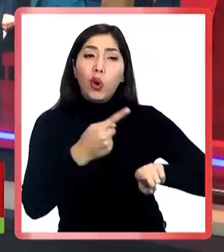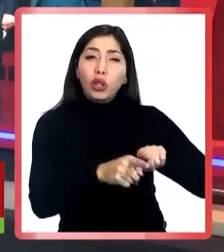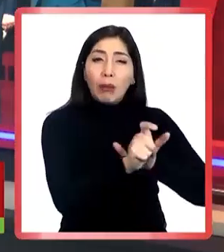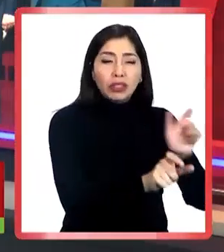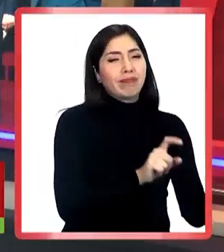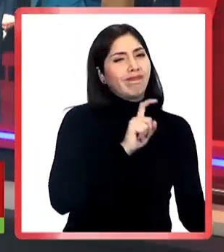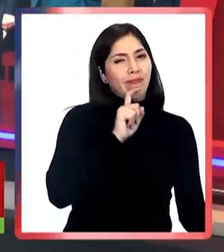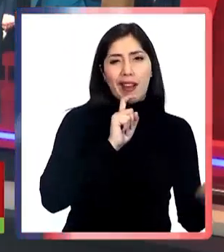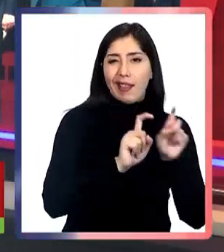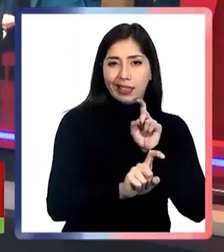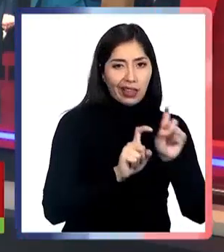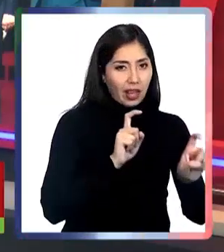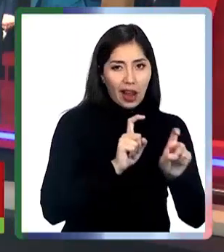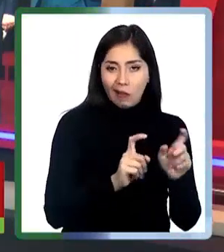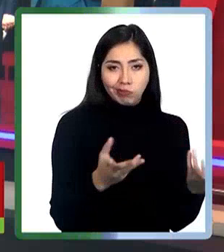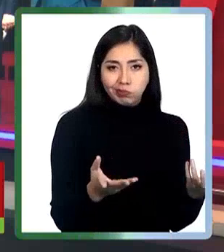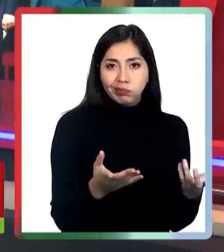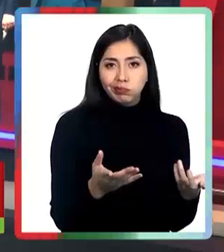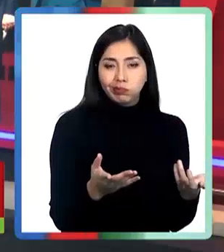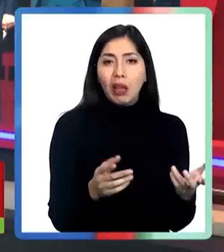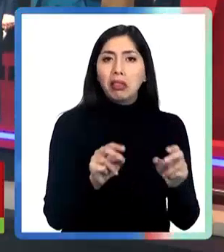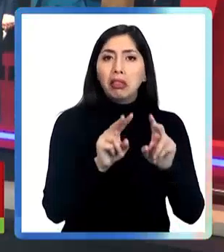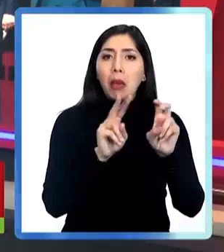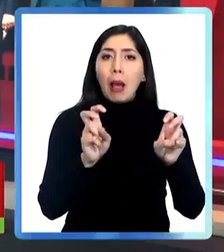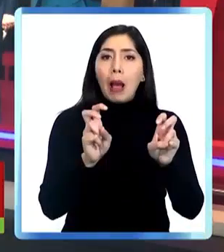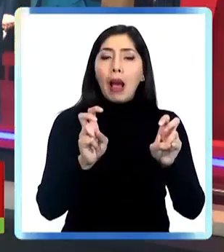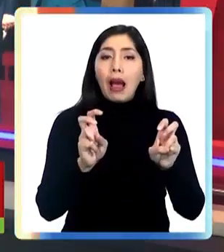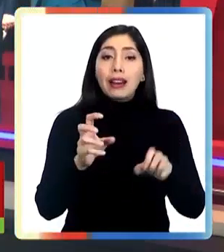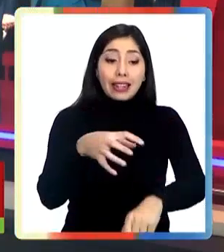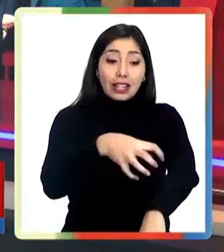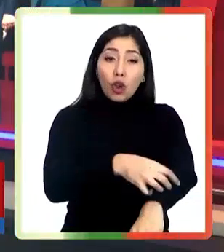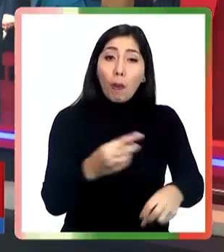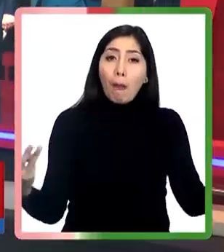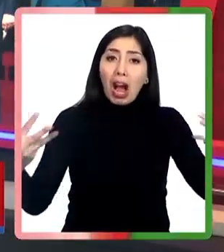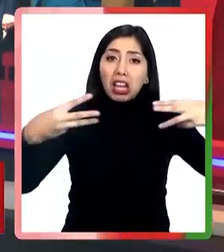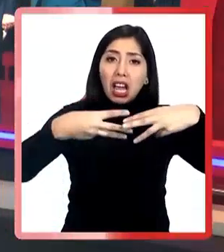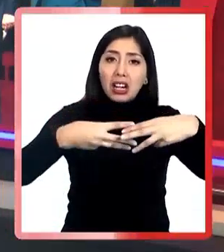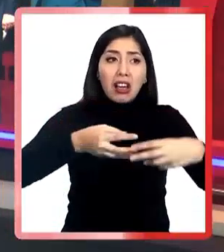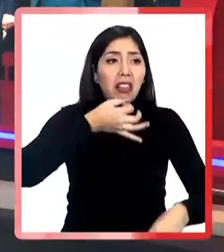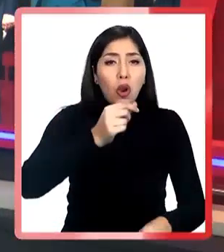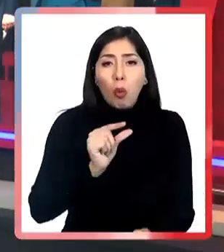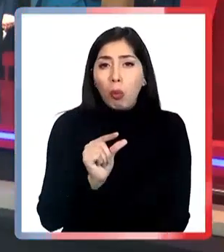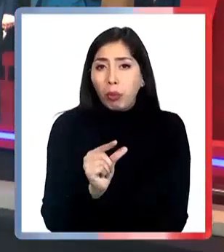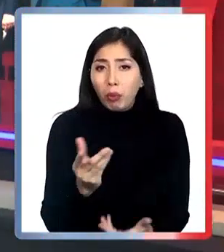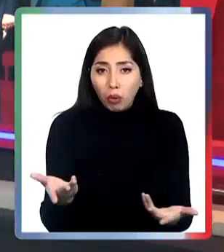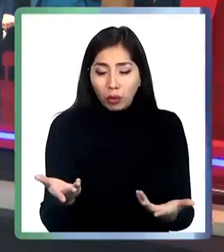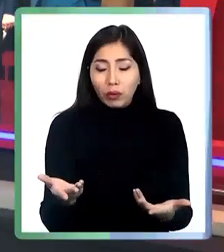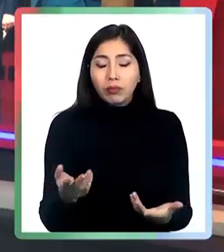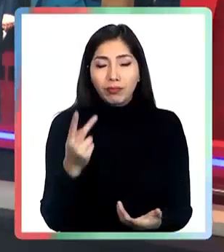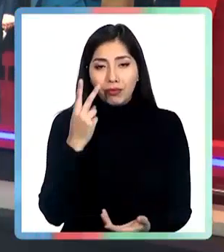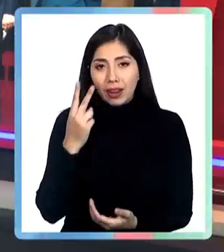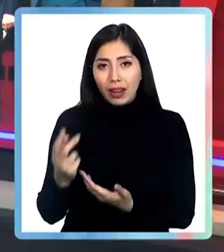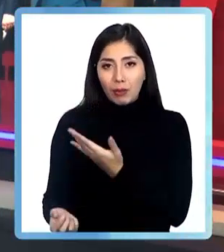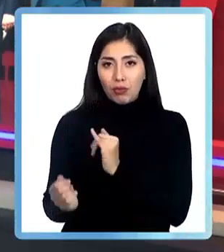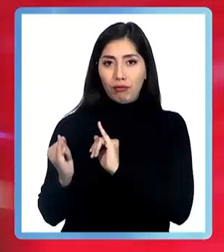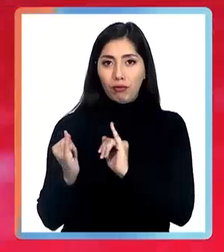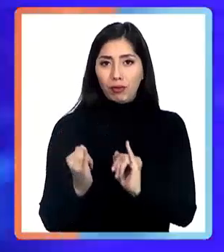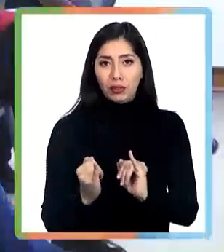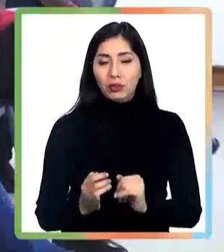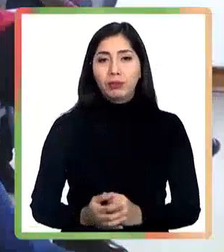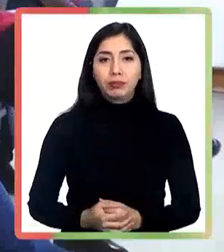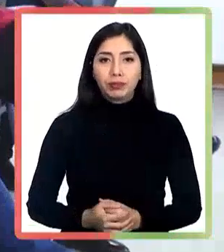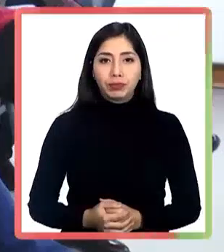otros criticaron el poco énfasis que tuvo en Magallanes, dijeron, y el anuncio de una reforma tributaria. Y TV Patagonia nos informa.